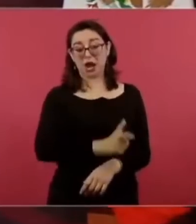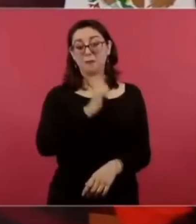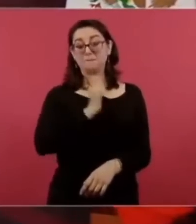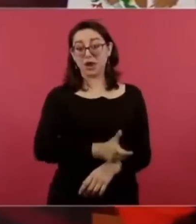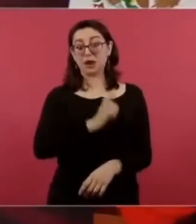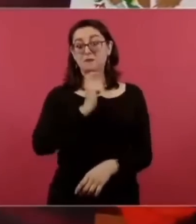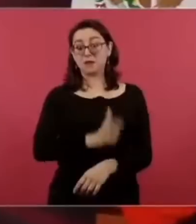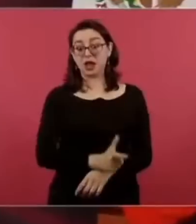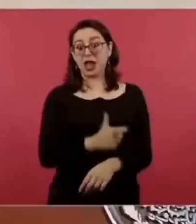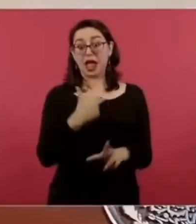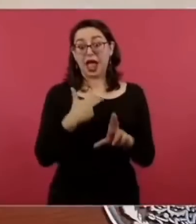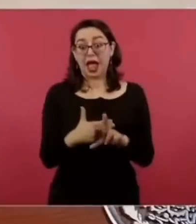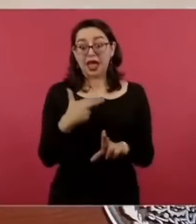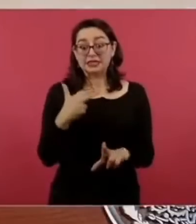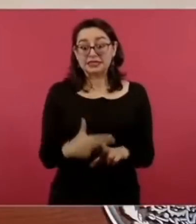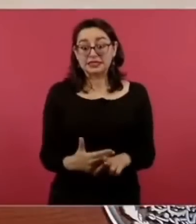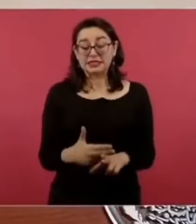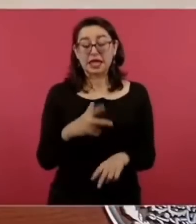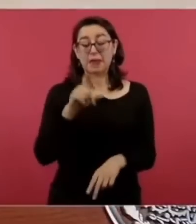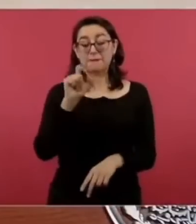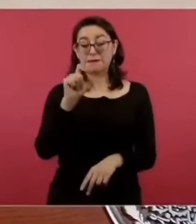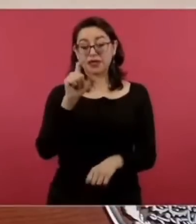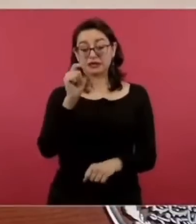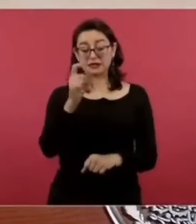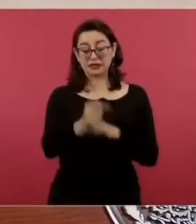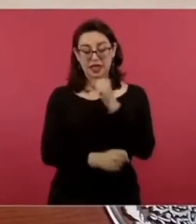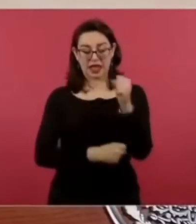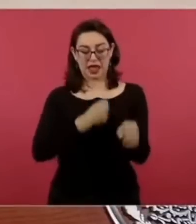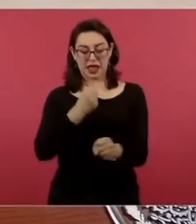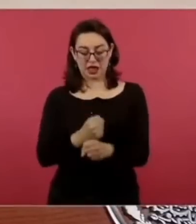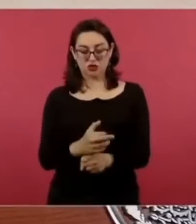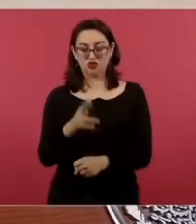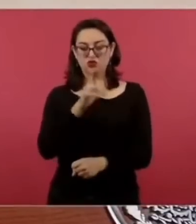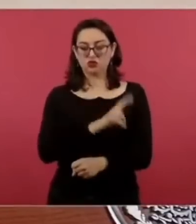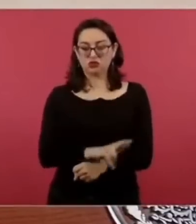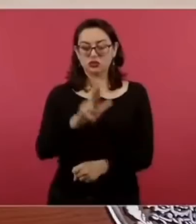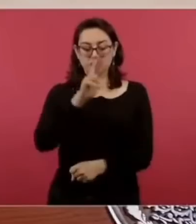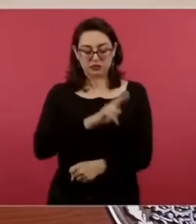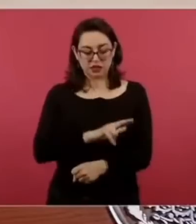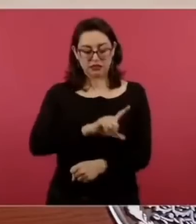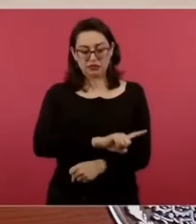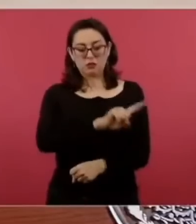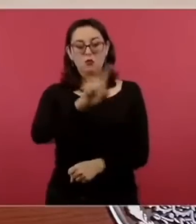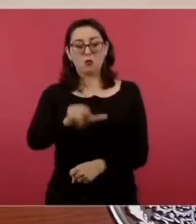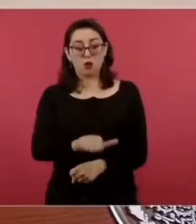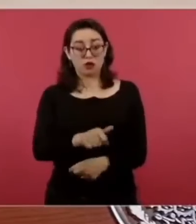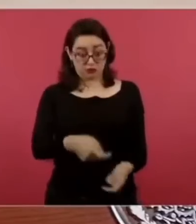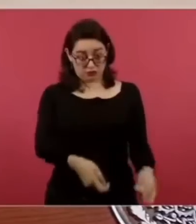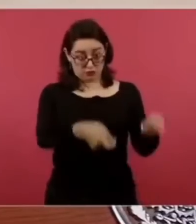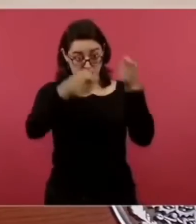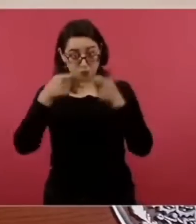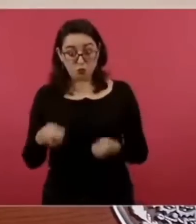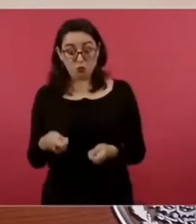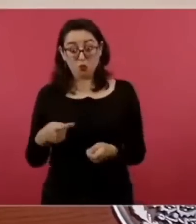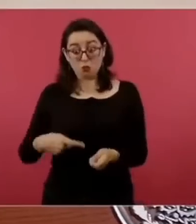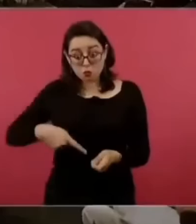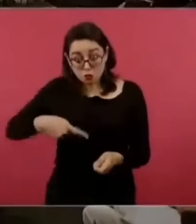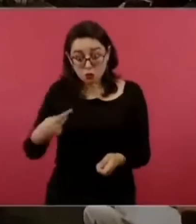las instalaciones de salud como los reclusorios siguen siendo de la empresa